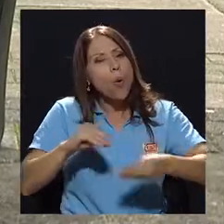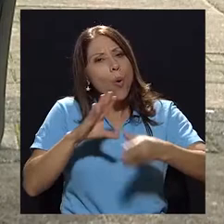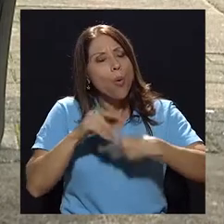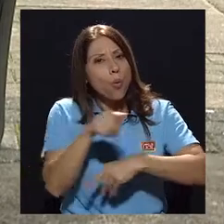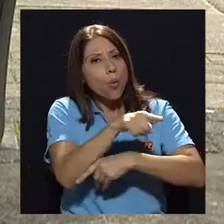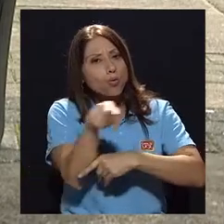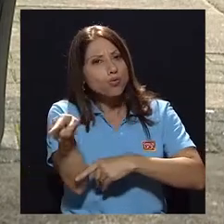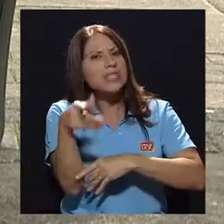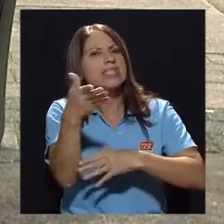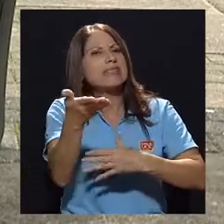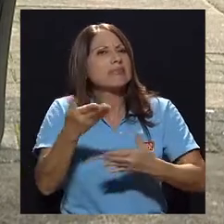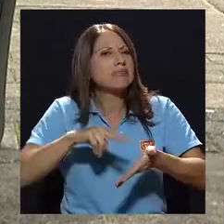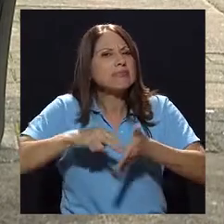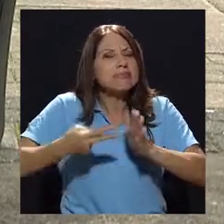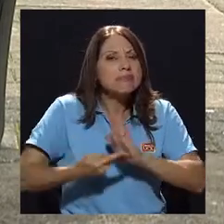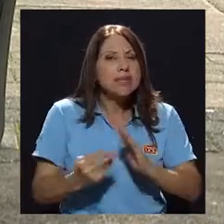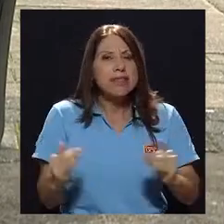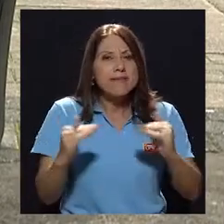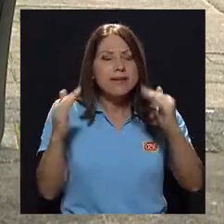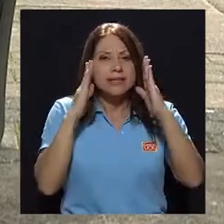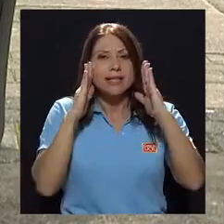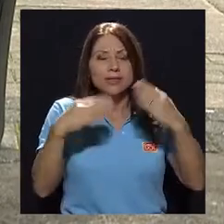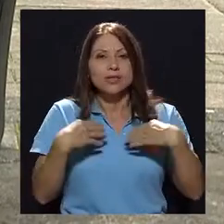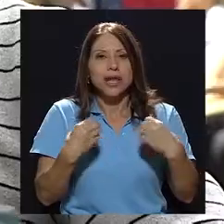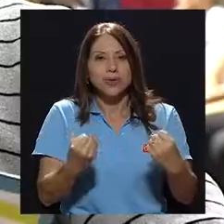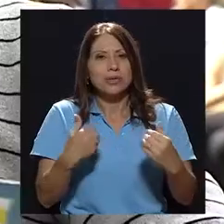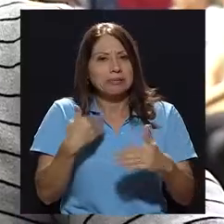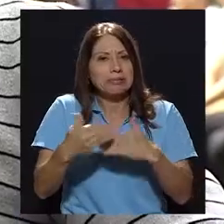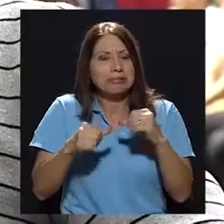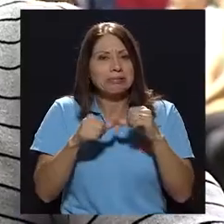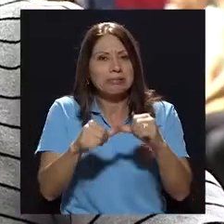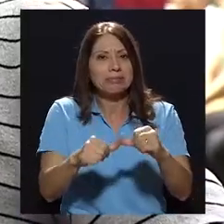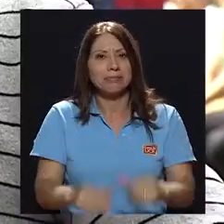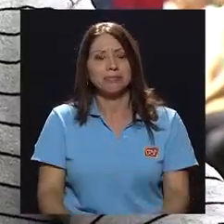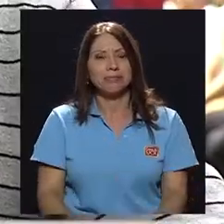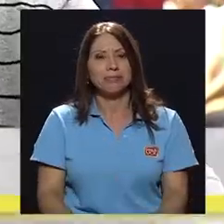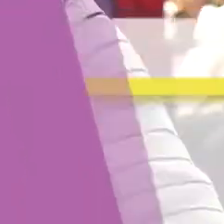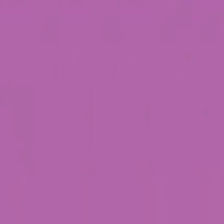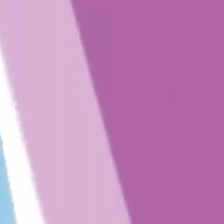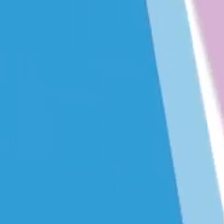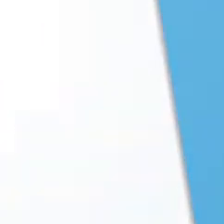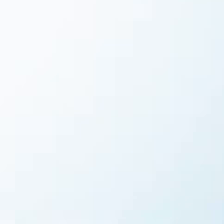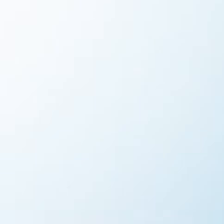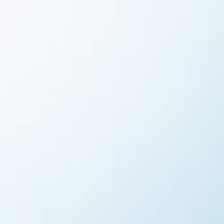a ustedes en sus hogares en qué consisten los niveles de atención en salud. Ya casi regresamos.